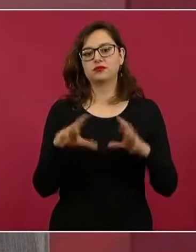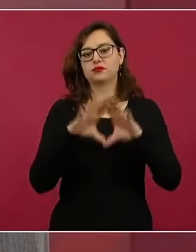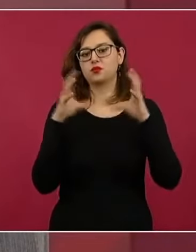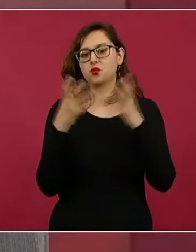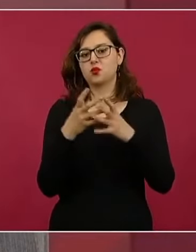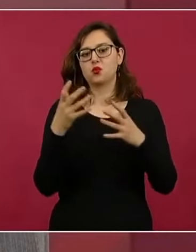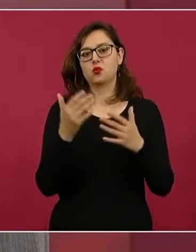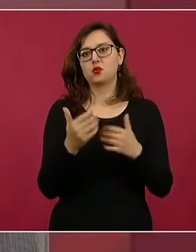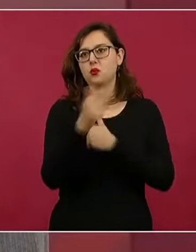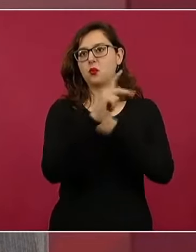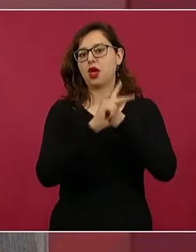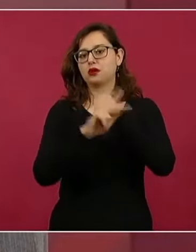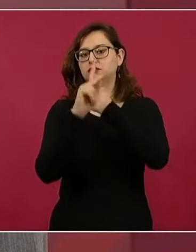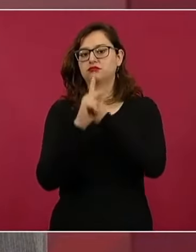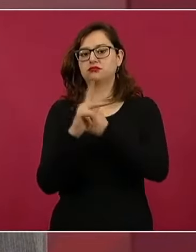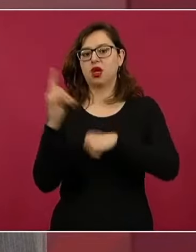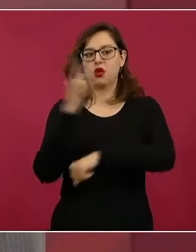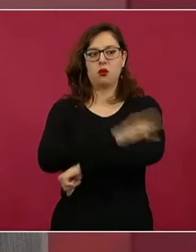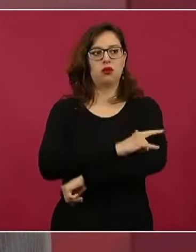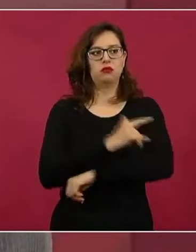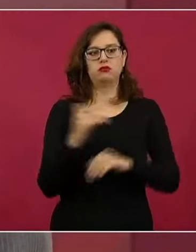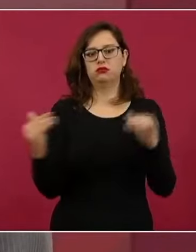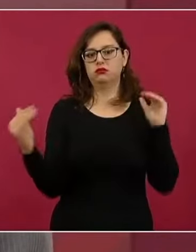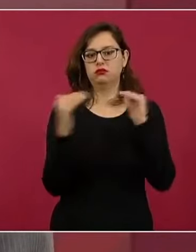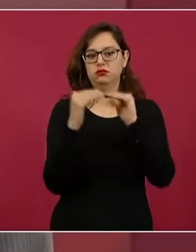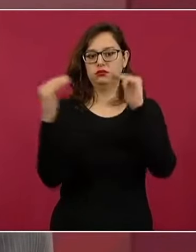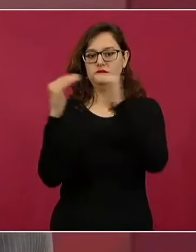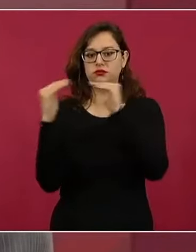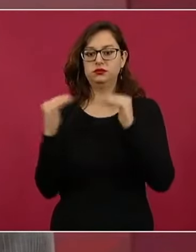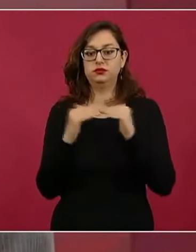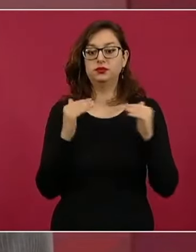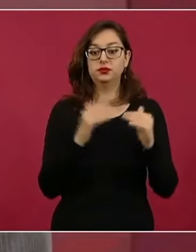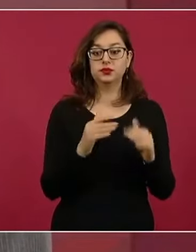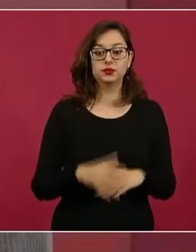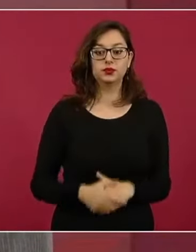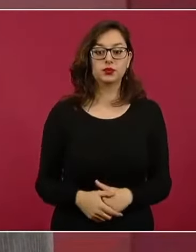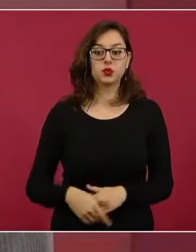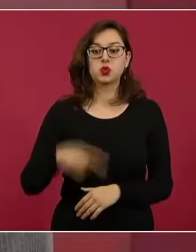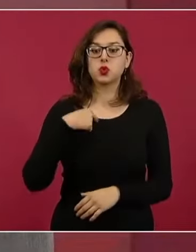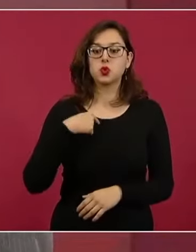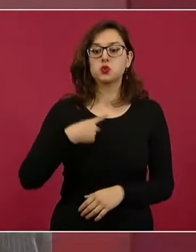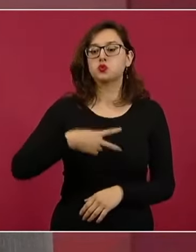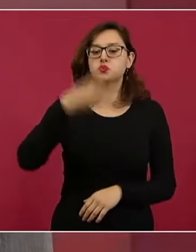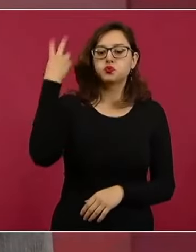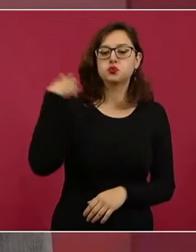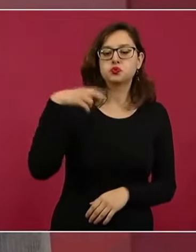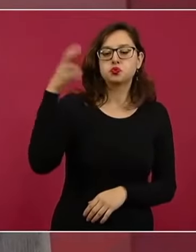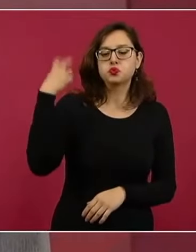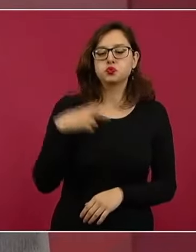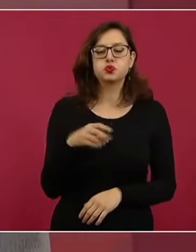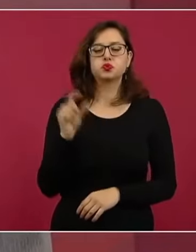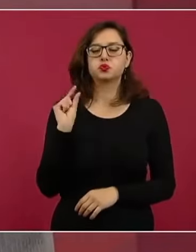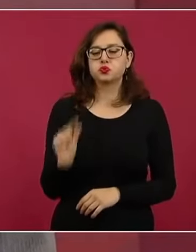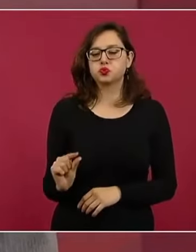yo no he viajado mucho porque no